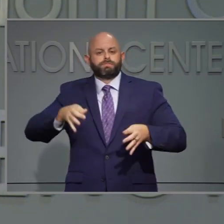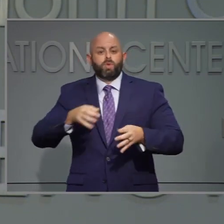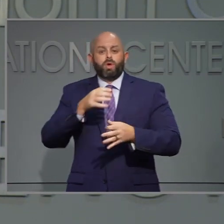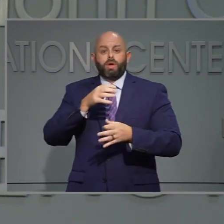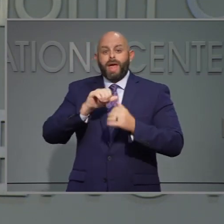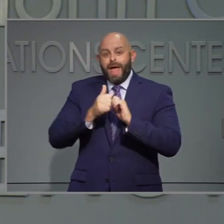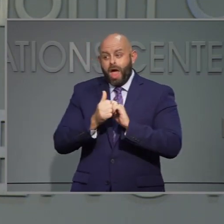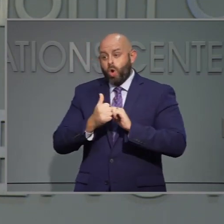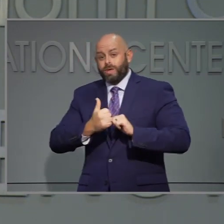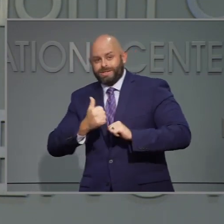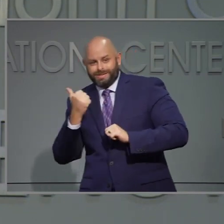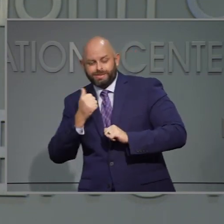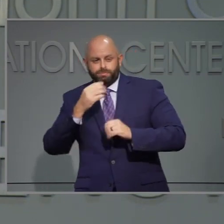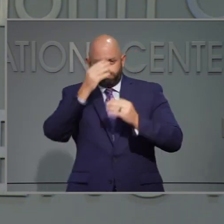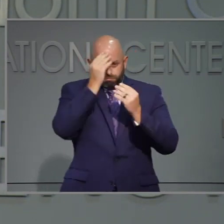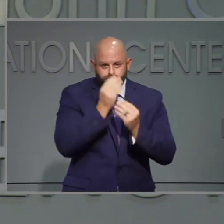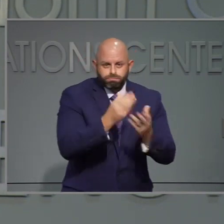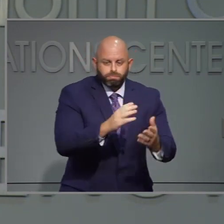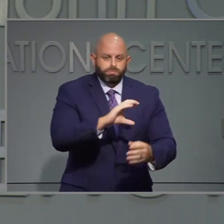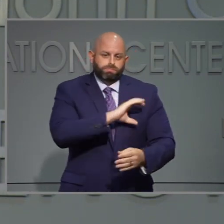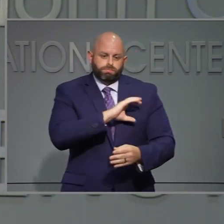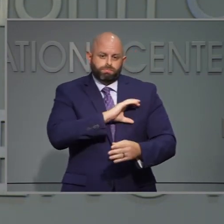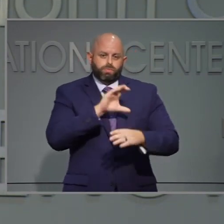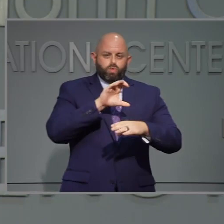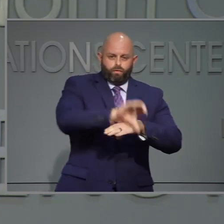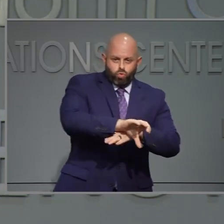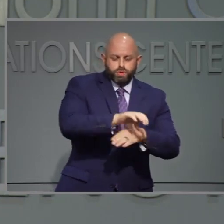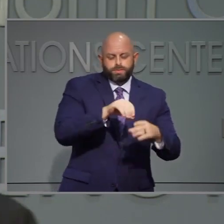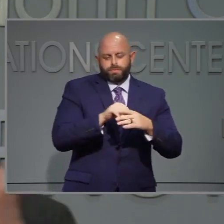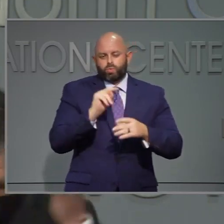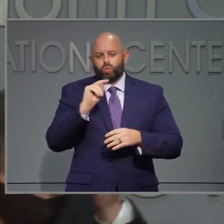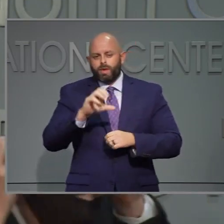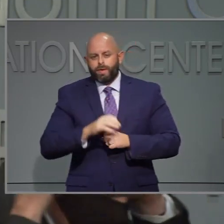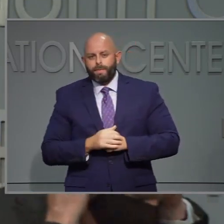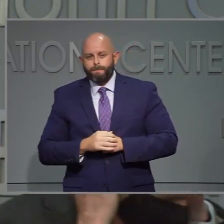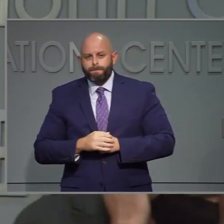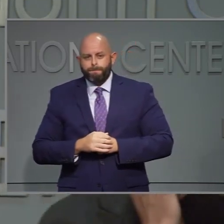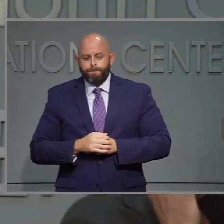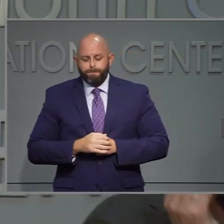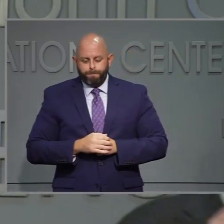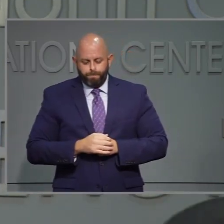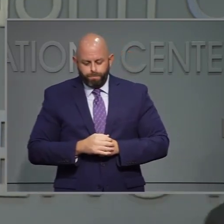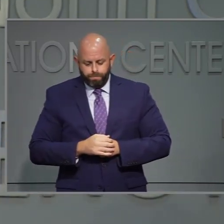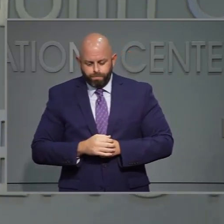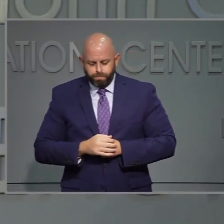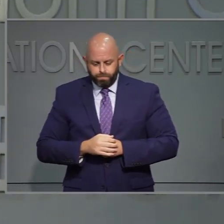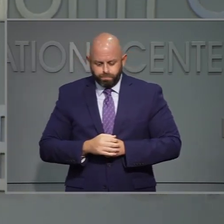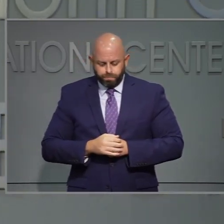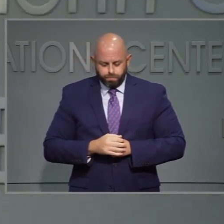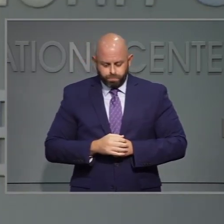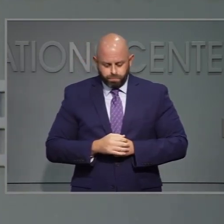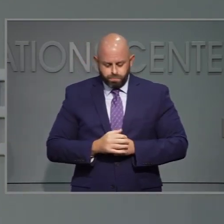Se dediquen a esto y le voy a pedir que venga a decirnos lo que estamos haciendo en Carolina del Norte secretario books.